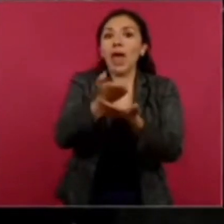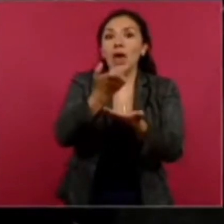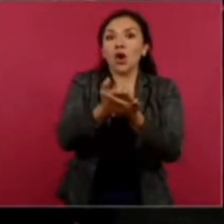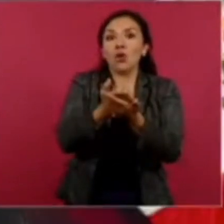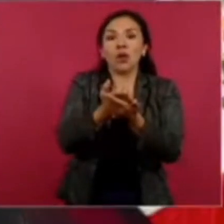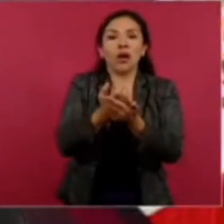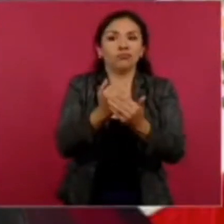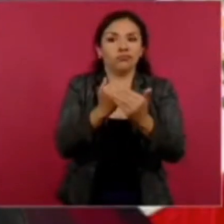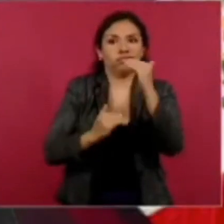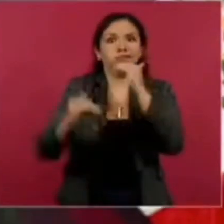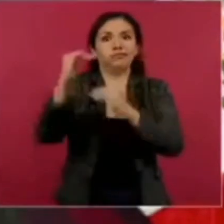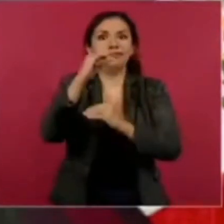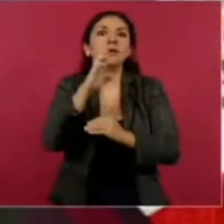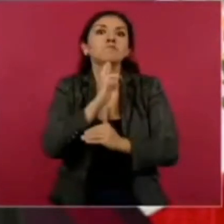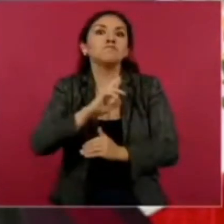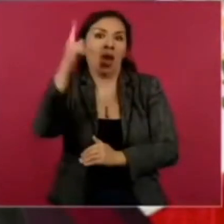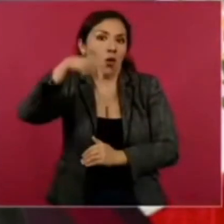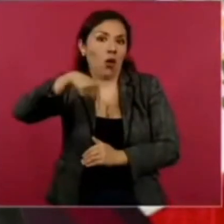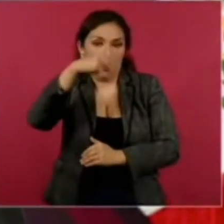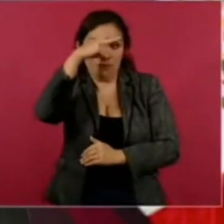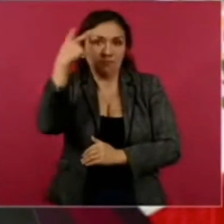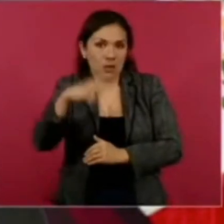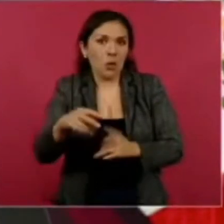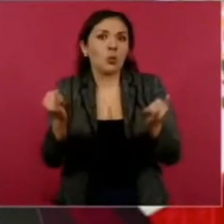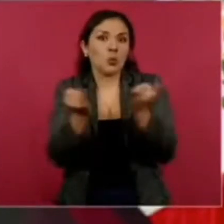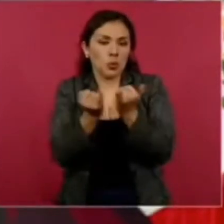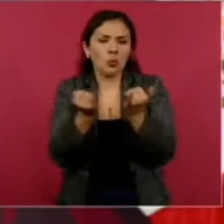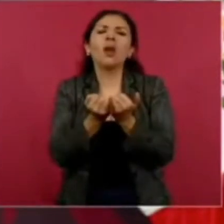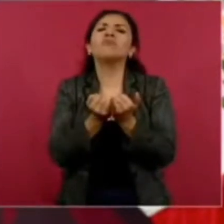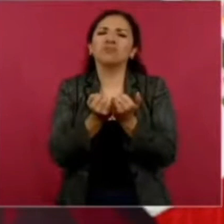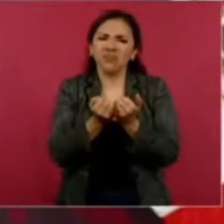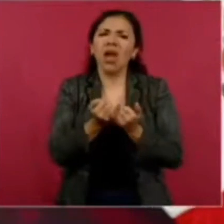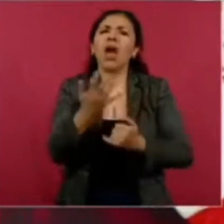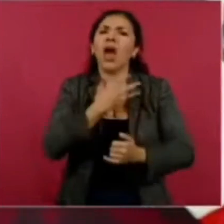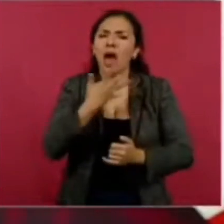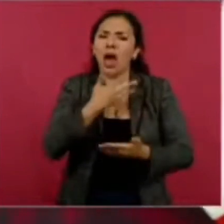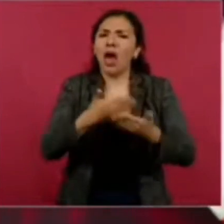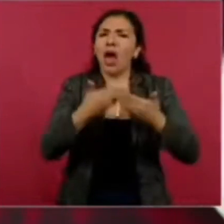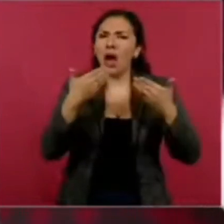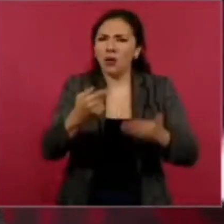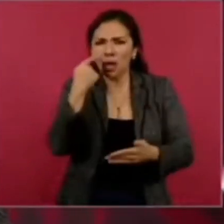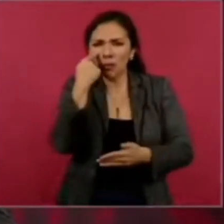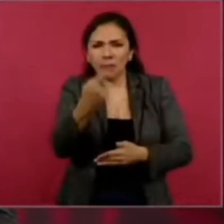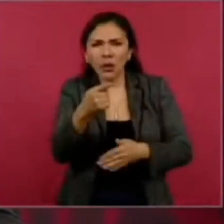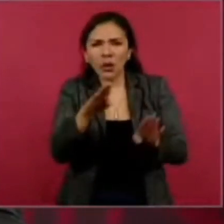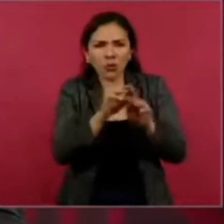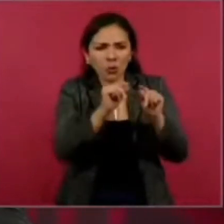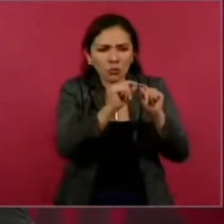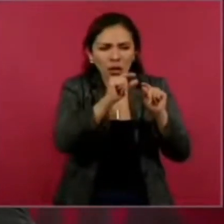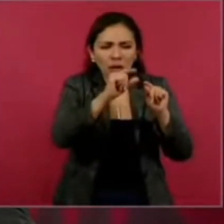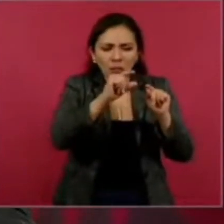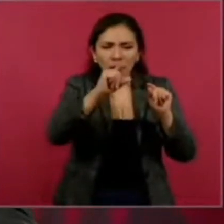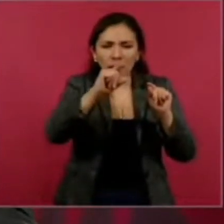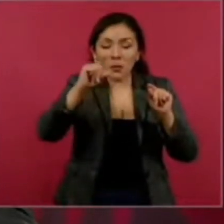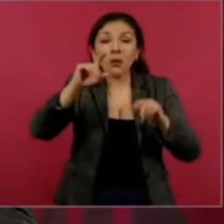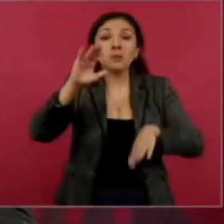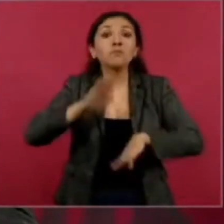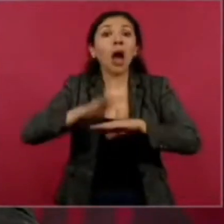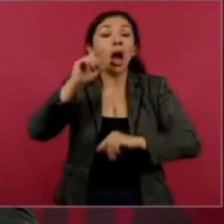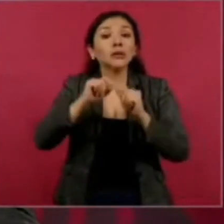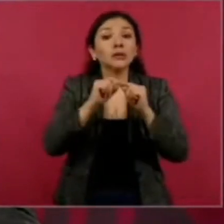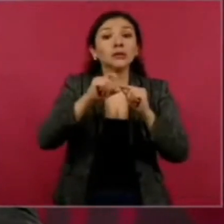de México. incluso tenemos tasas de crecimiento más altas